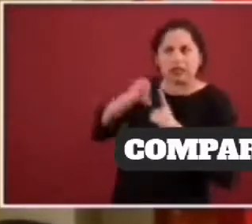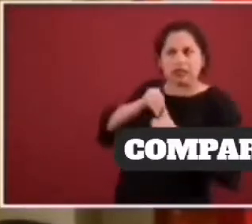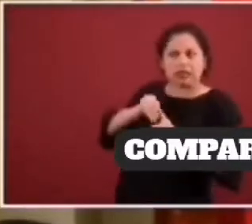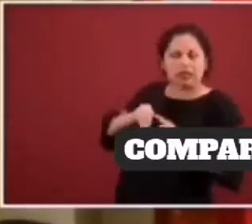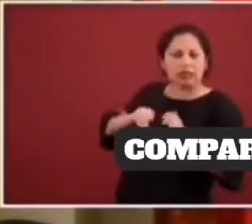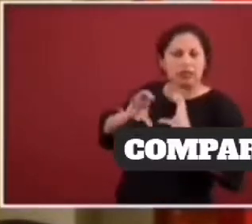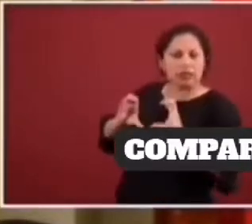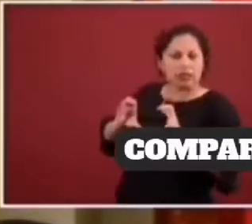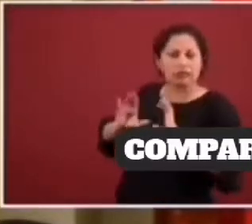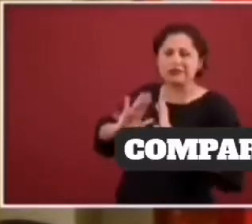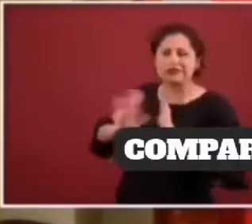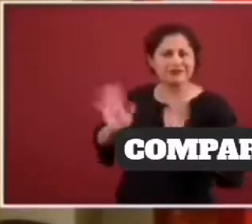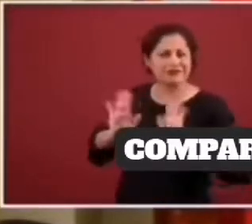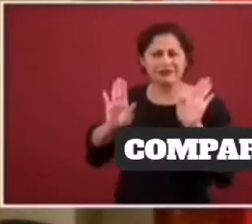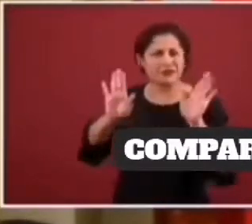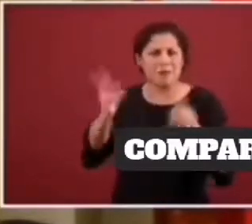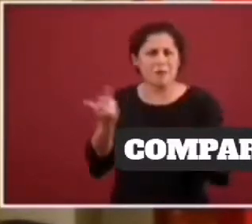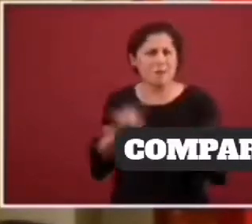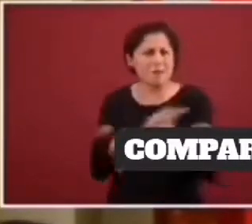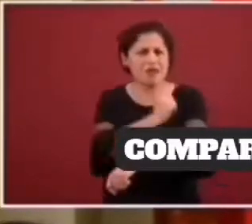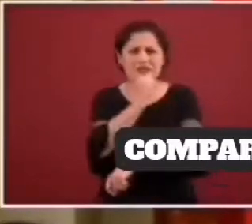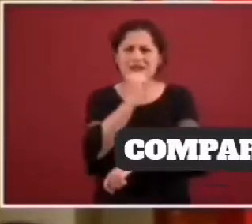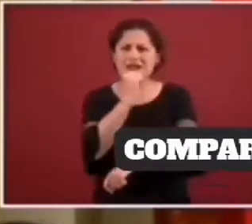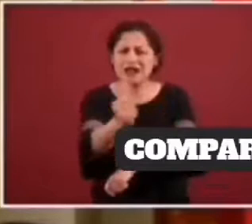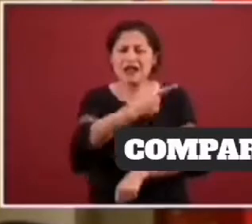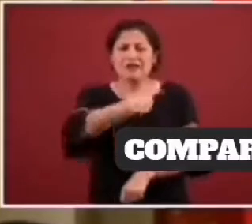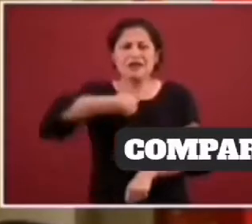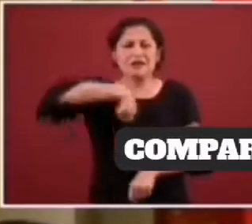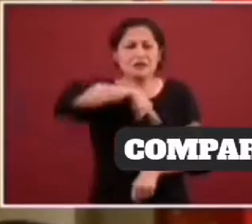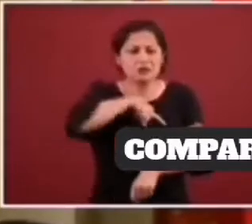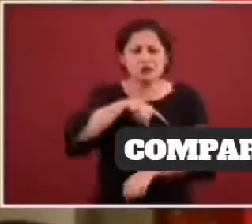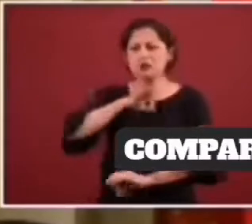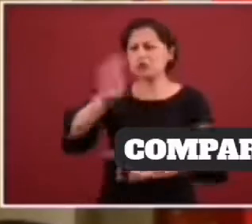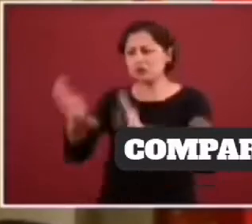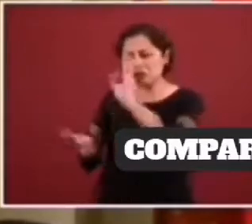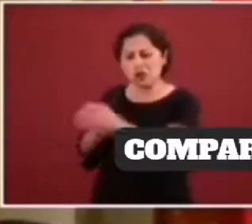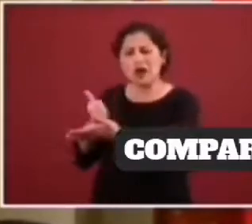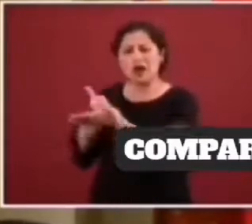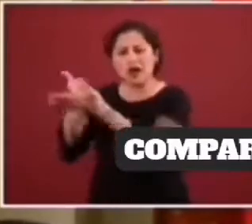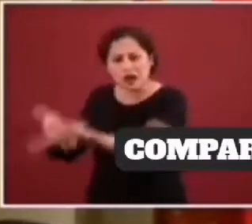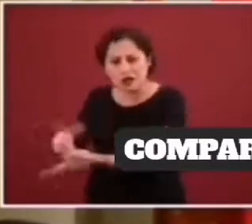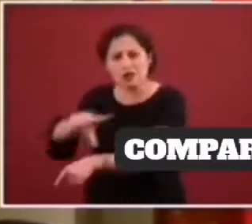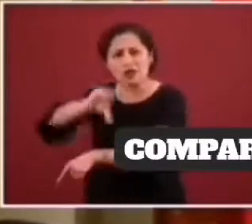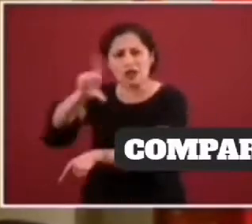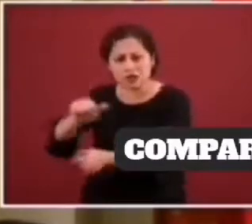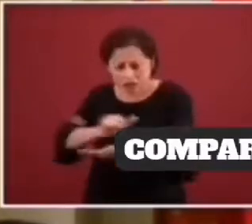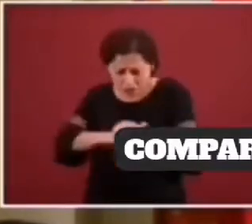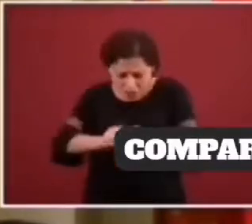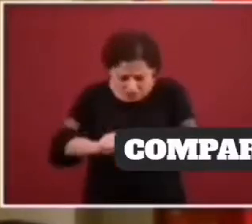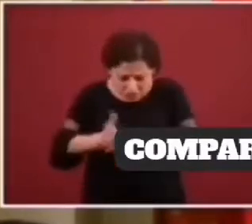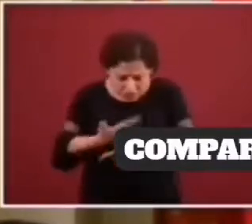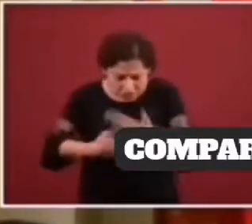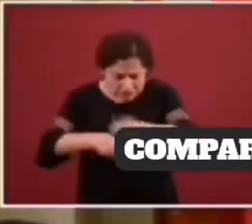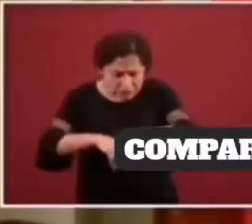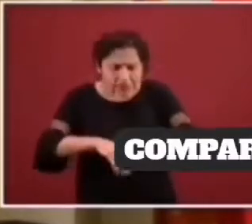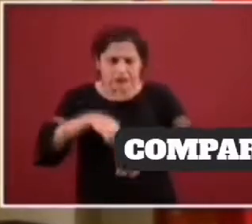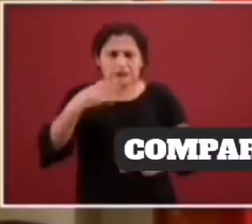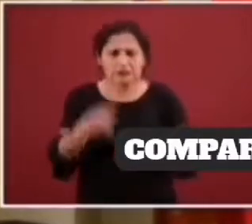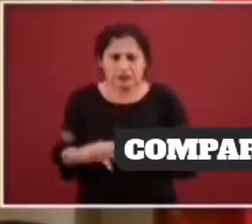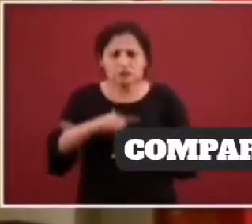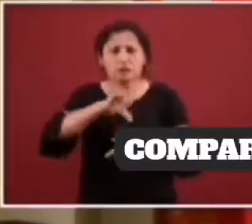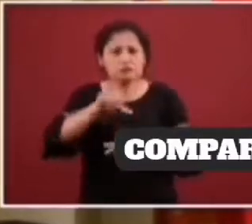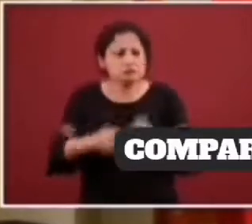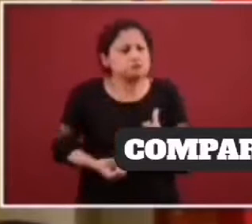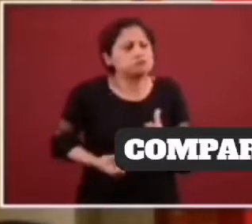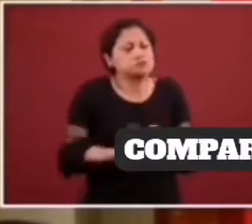a nadie, ni por el contrario, los estamos ayudando. Estamos haciendo lo que nos gusta y estamos entregados a nuestra labor.